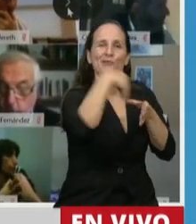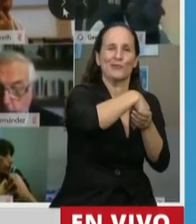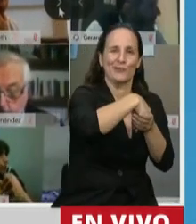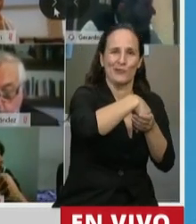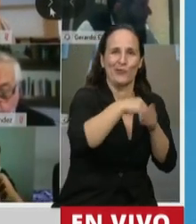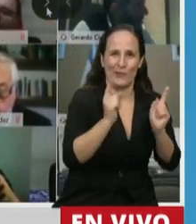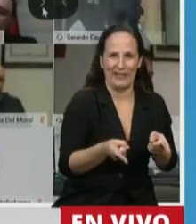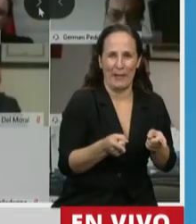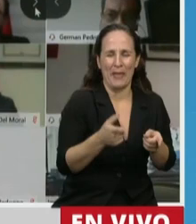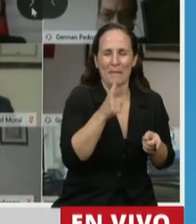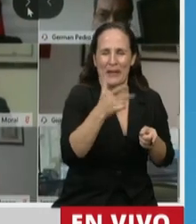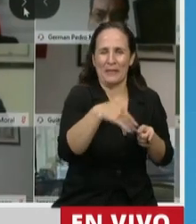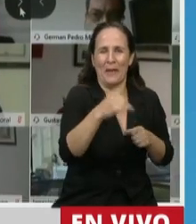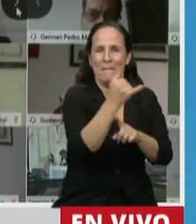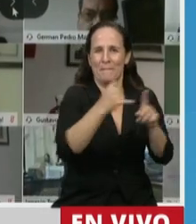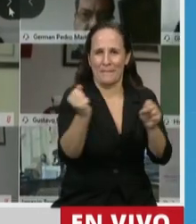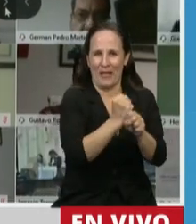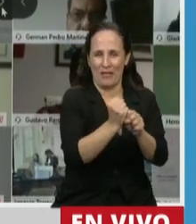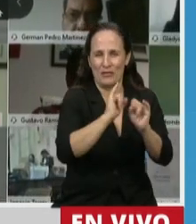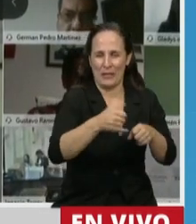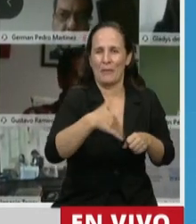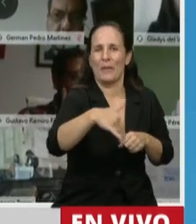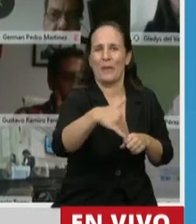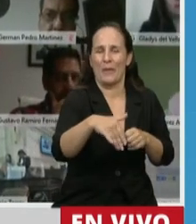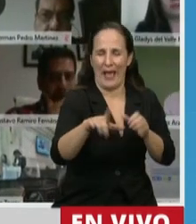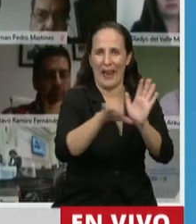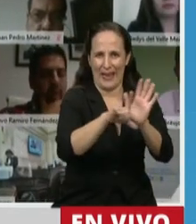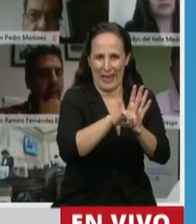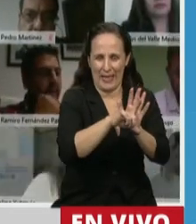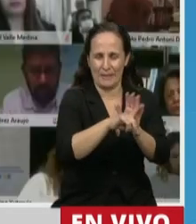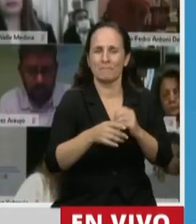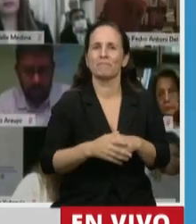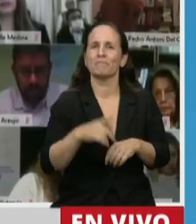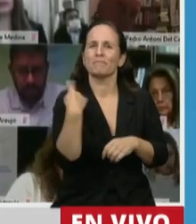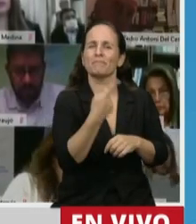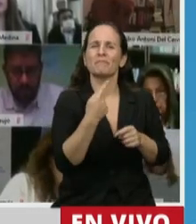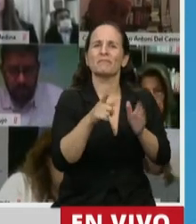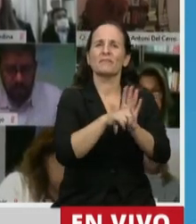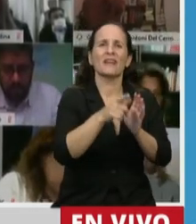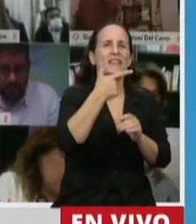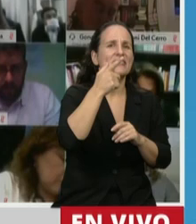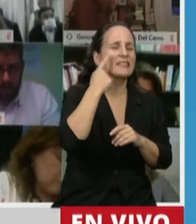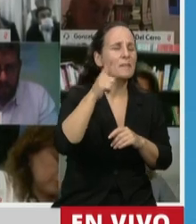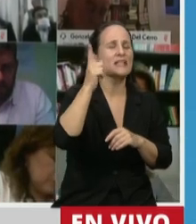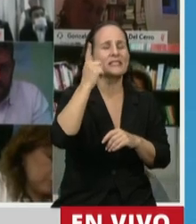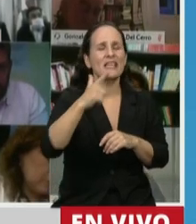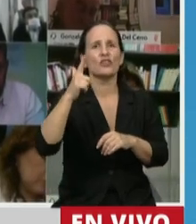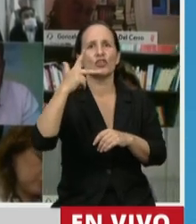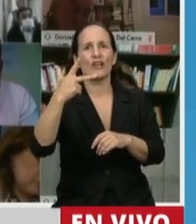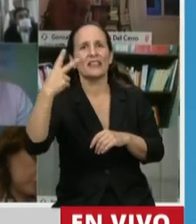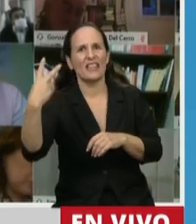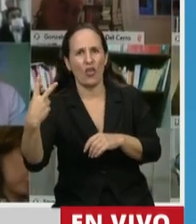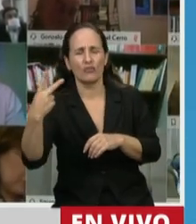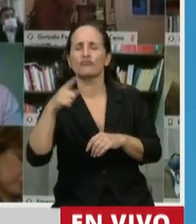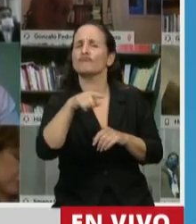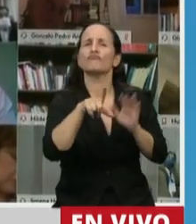seguramente la media sanción y que pronto serán ley. Lo que estamos modificando es la ley 17.132, es la ley